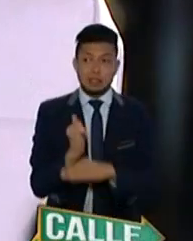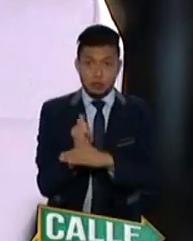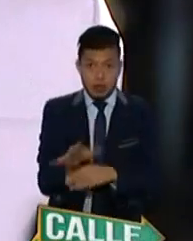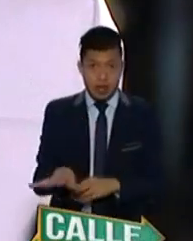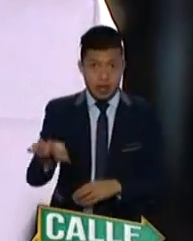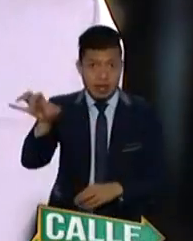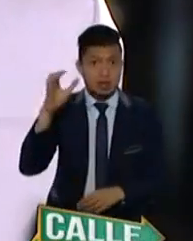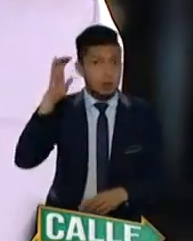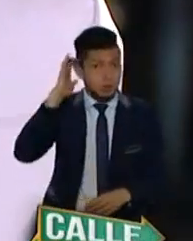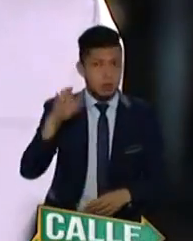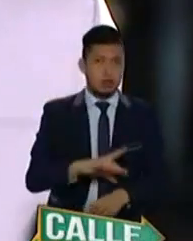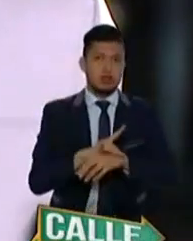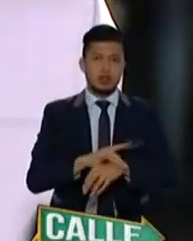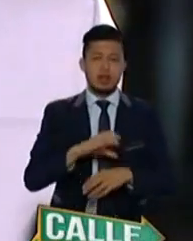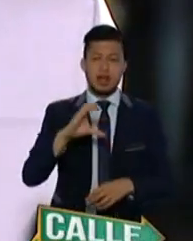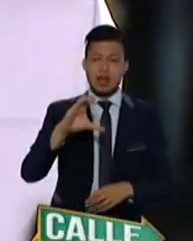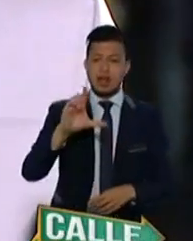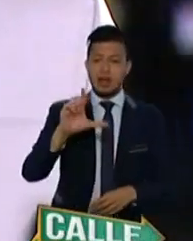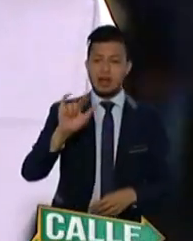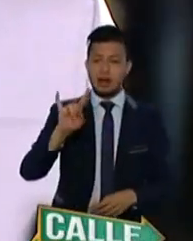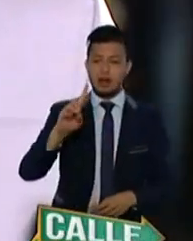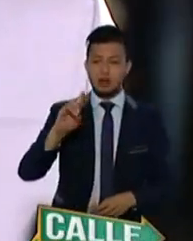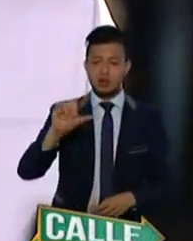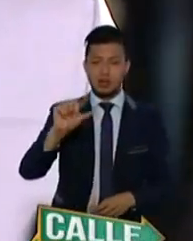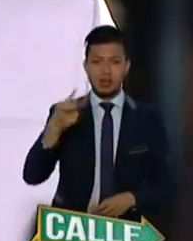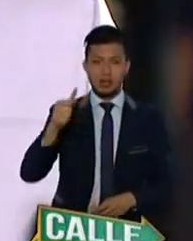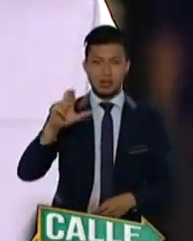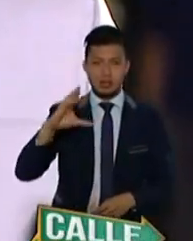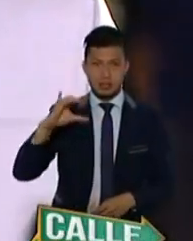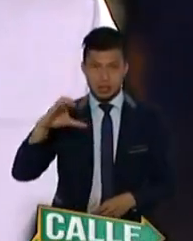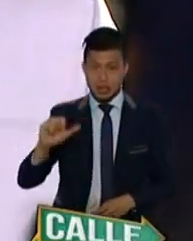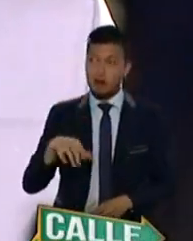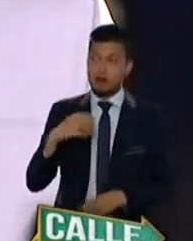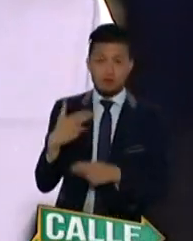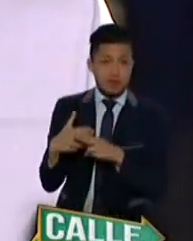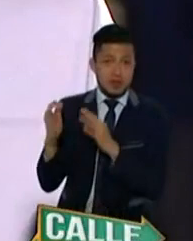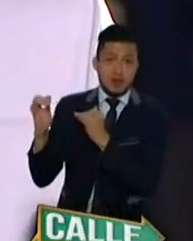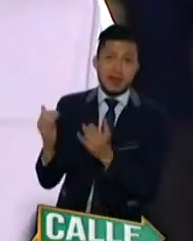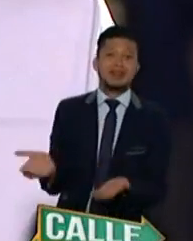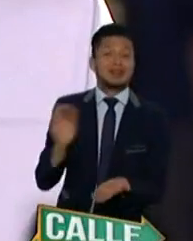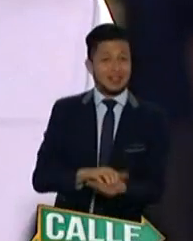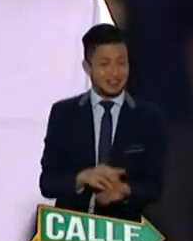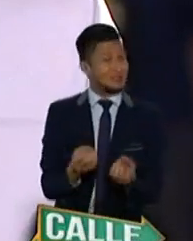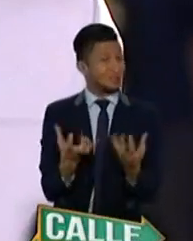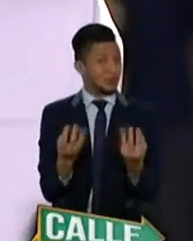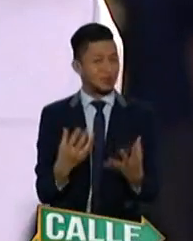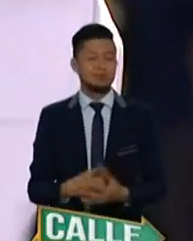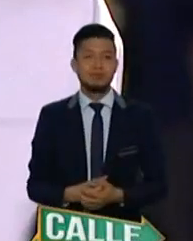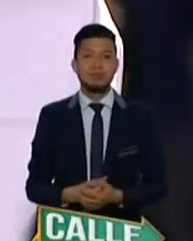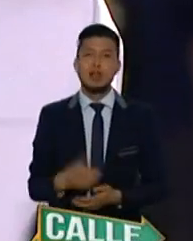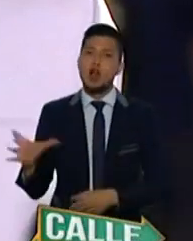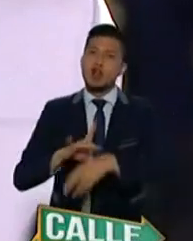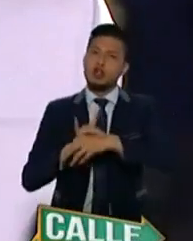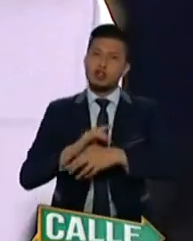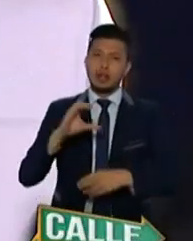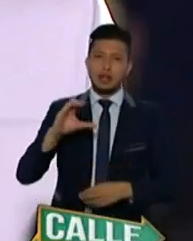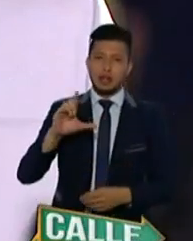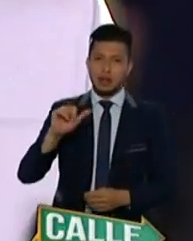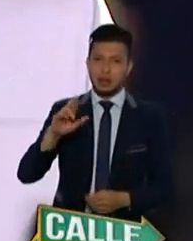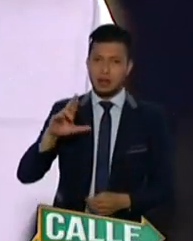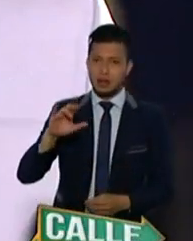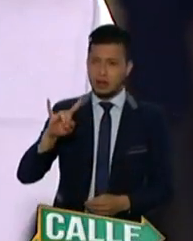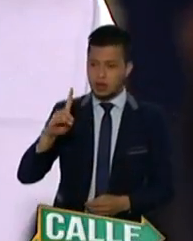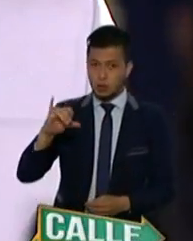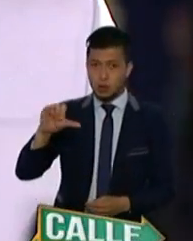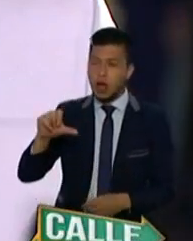doctora Claudia García. Muchas Claudias. Muchas Claudias. Soy, sí. Otra tocalla. Doctora Claudia, ¿cómo nos fue en la jornada de vacunación